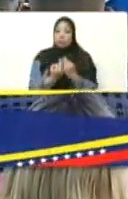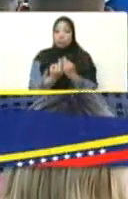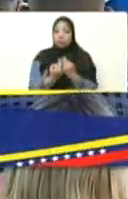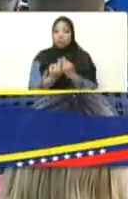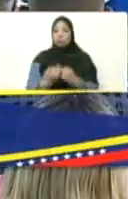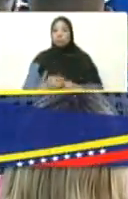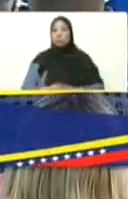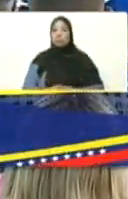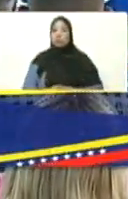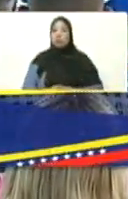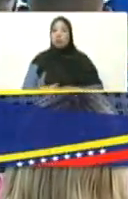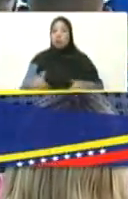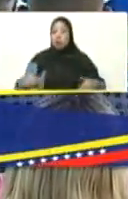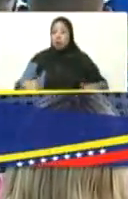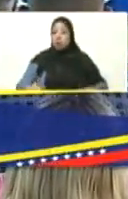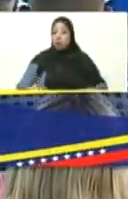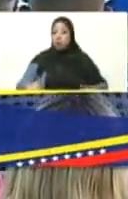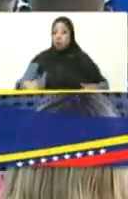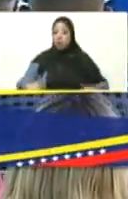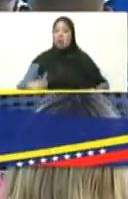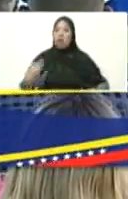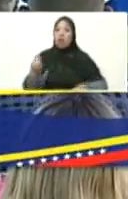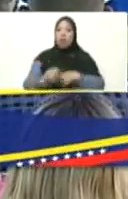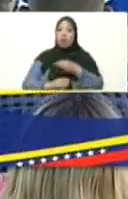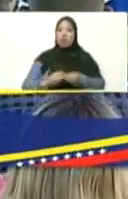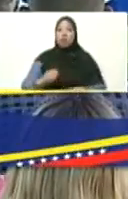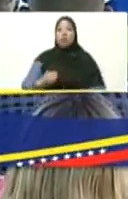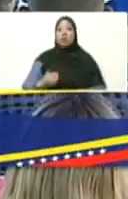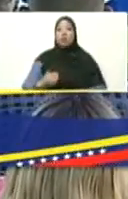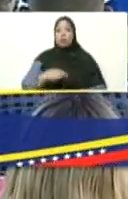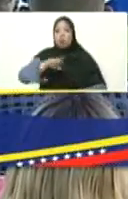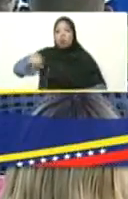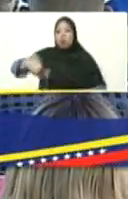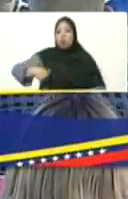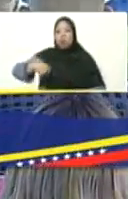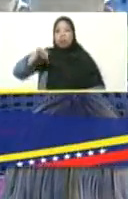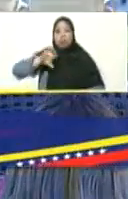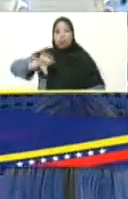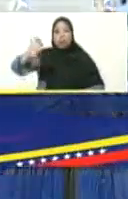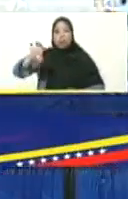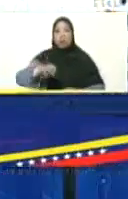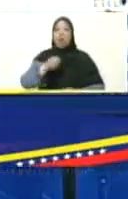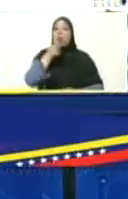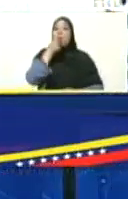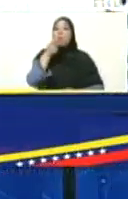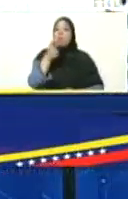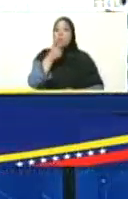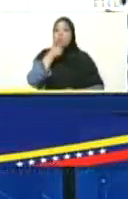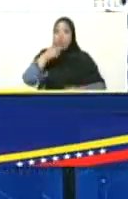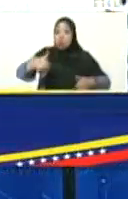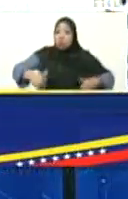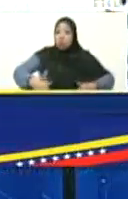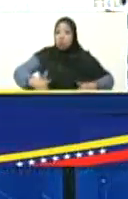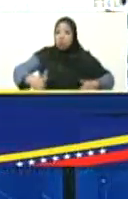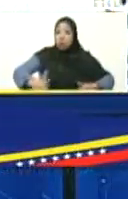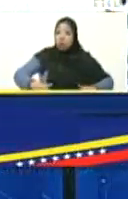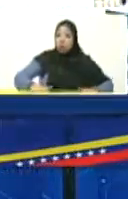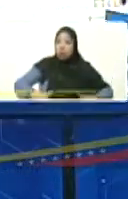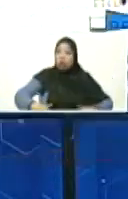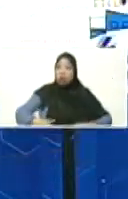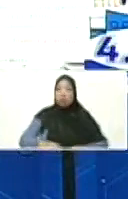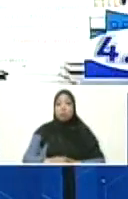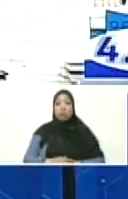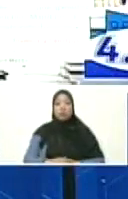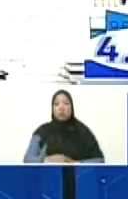Ese es el esfuerzo tremendo que hay que hacer. Por nuestra patria. Bonito esfuerzo por nuestra patria.